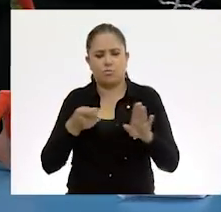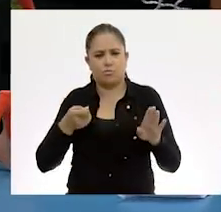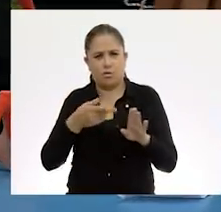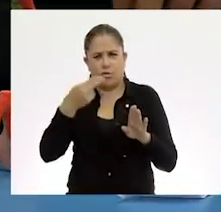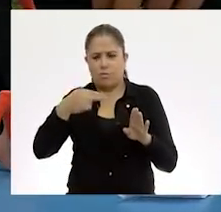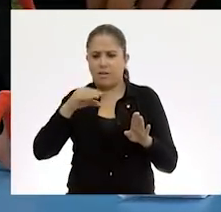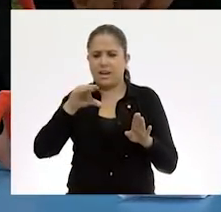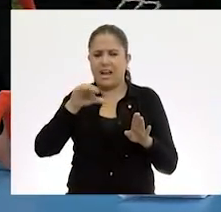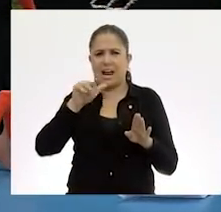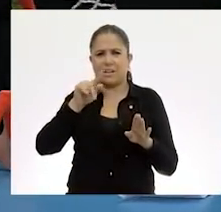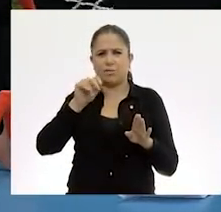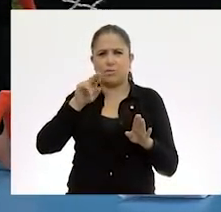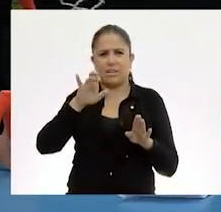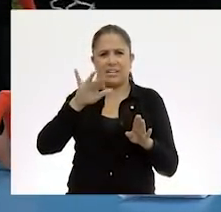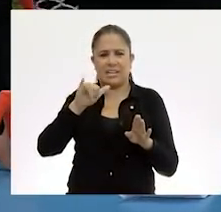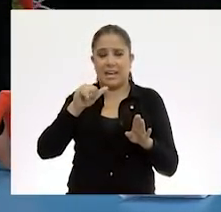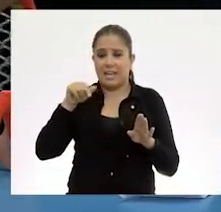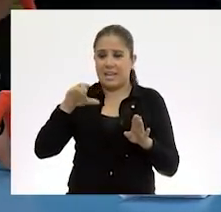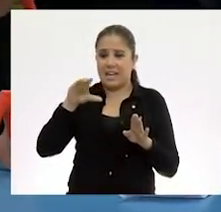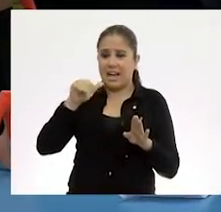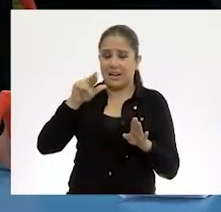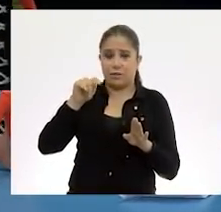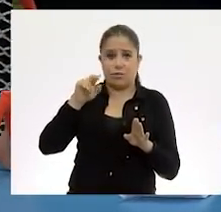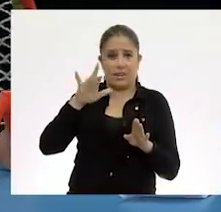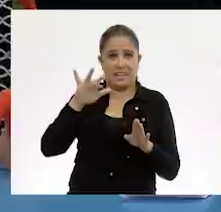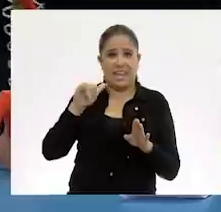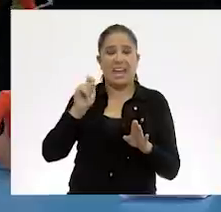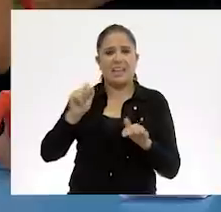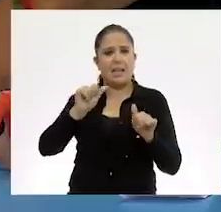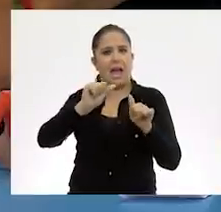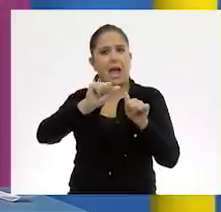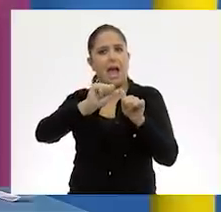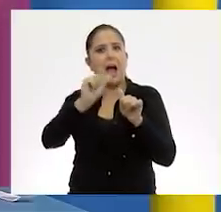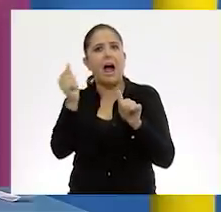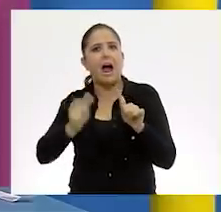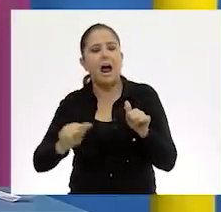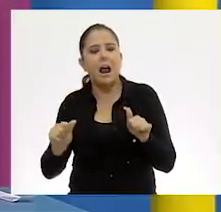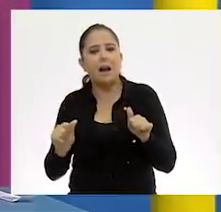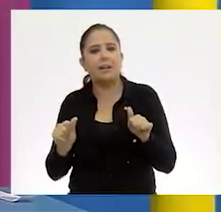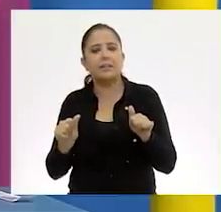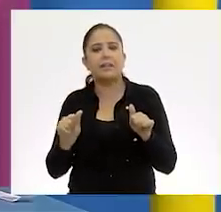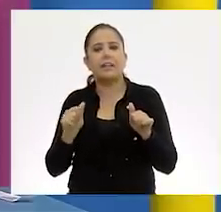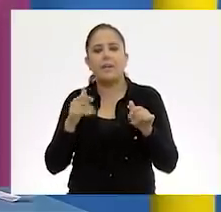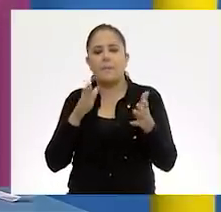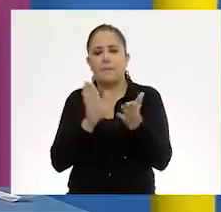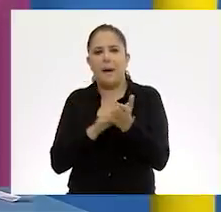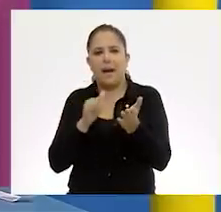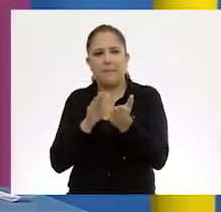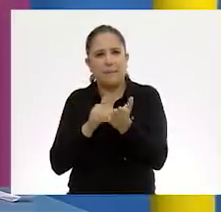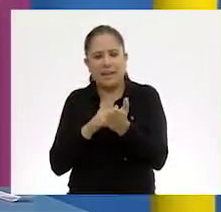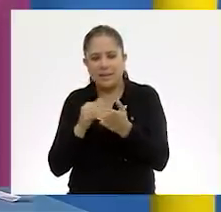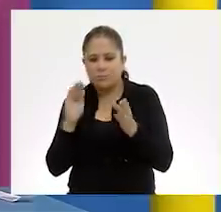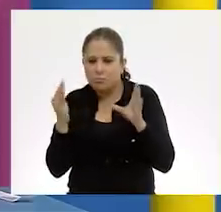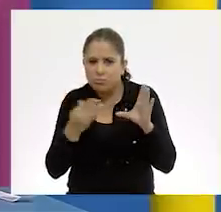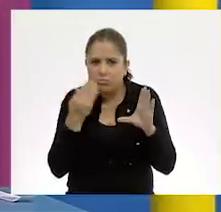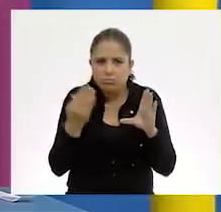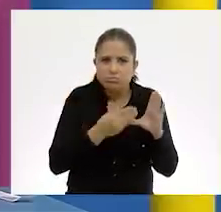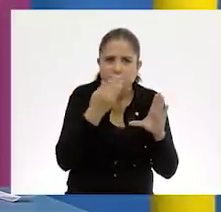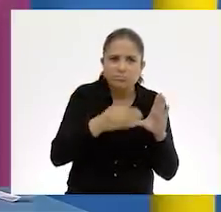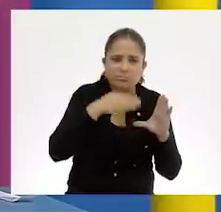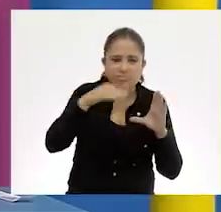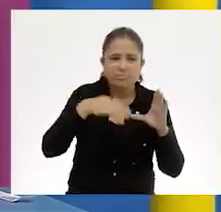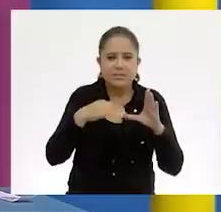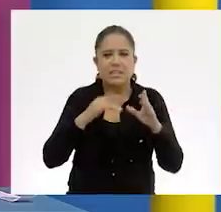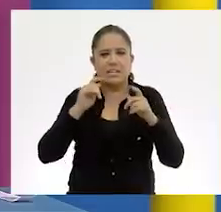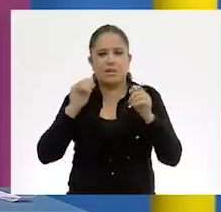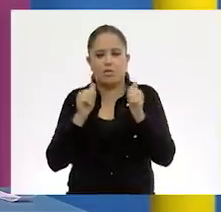cartonería. La cartonería es el arte de pequeños trozos de papel con un